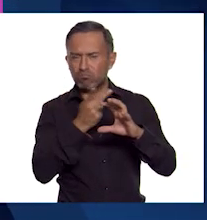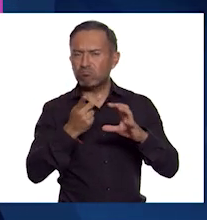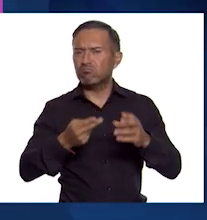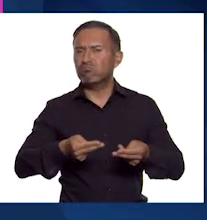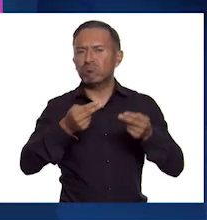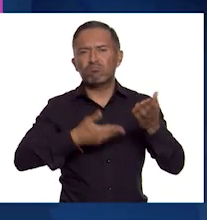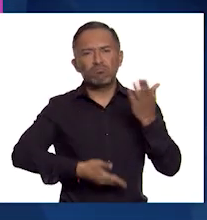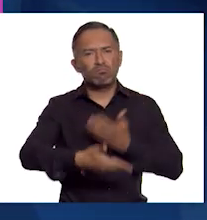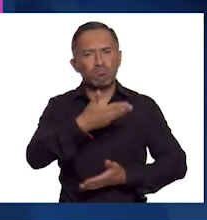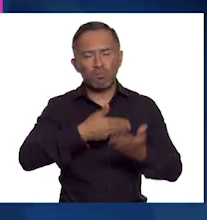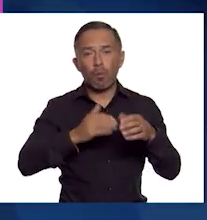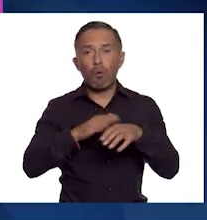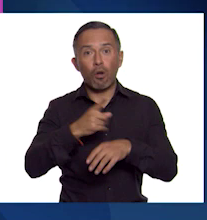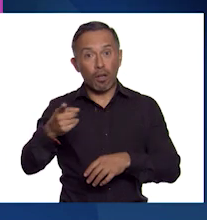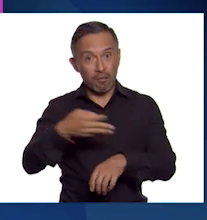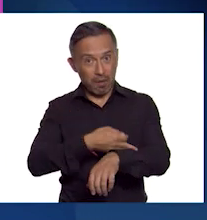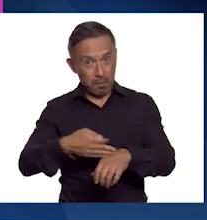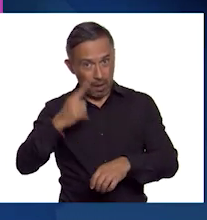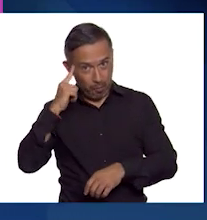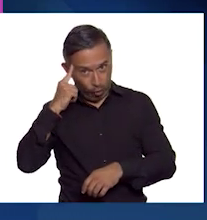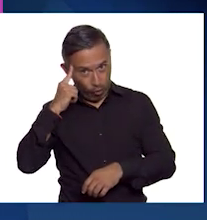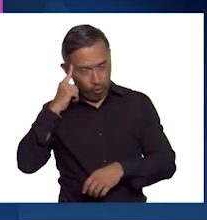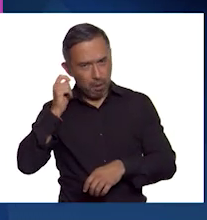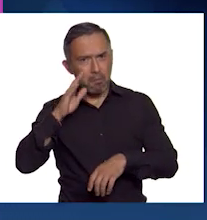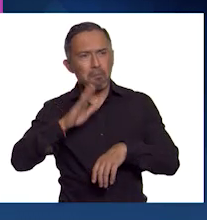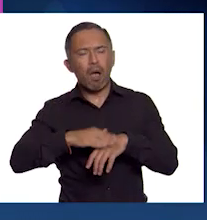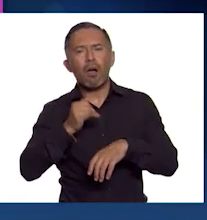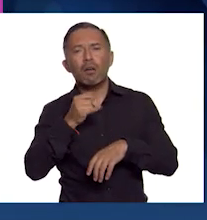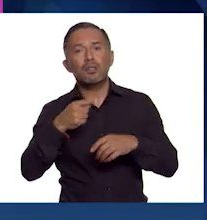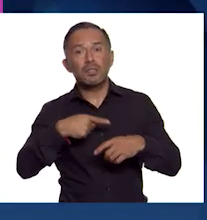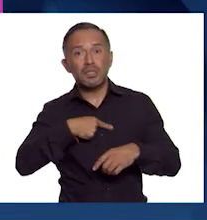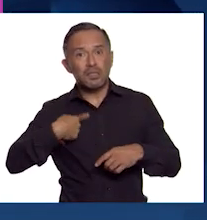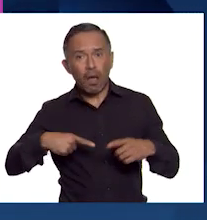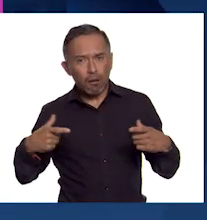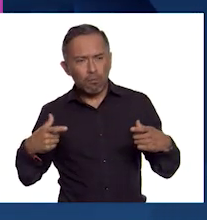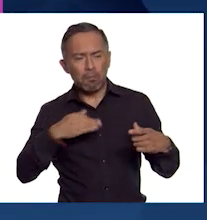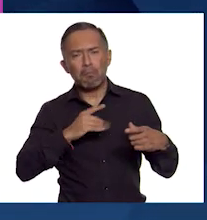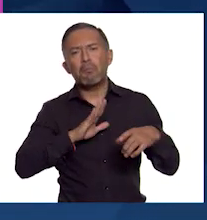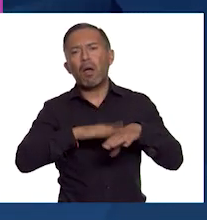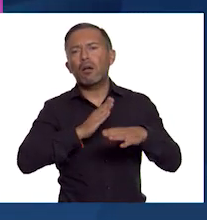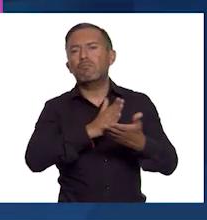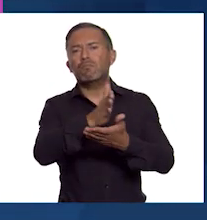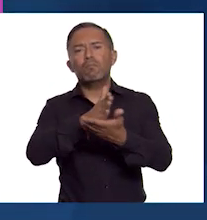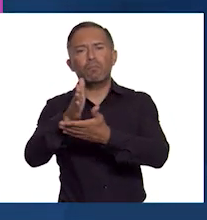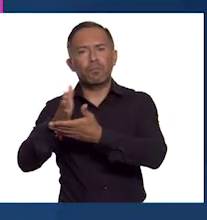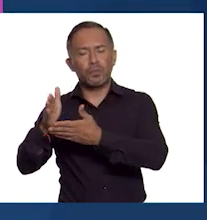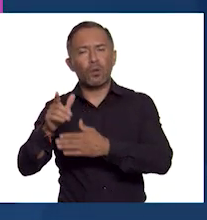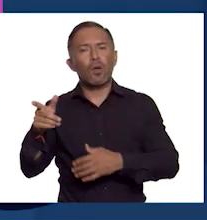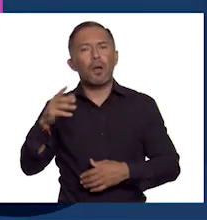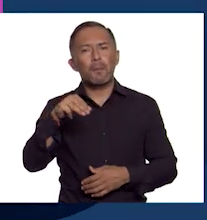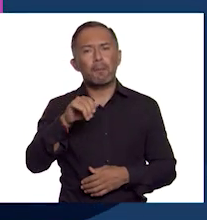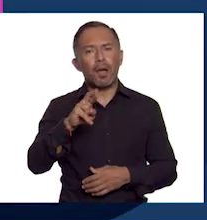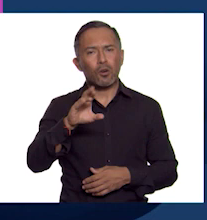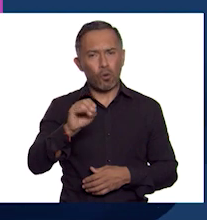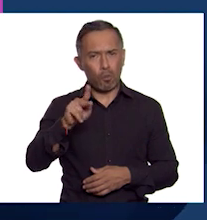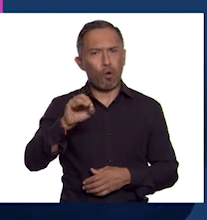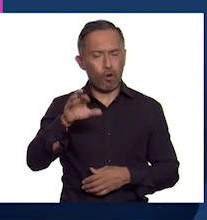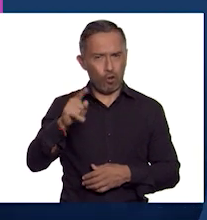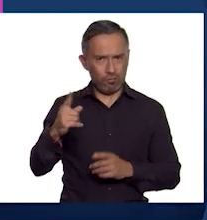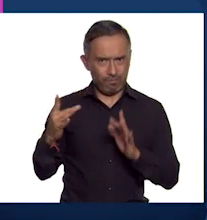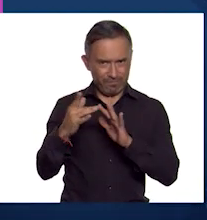extender más allá de China. Marco Polo conoció a Kublai Khan, gobernante del Imperio